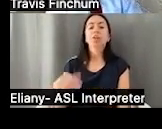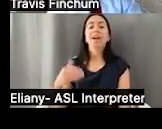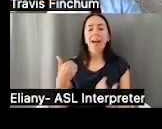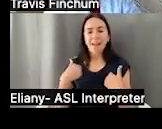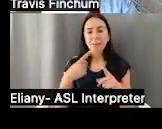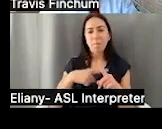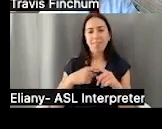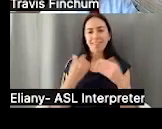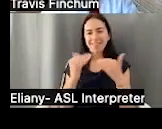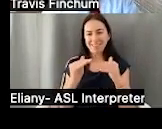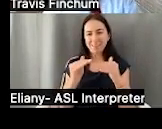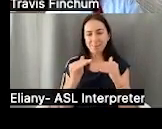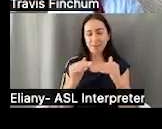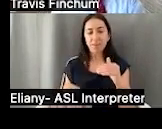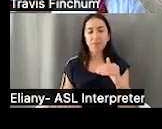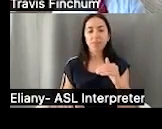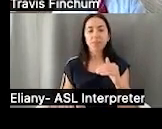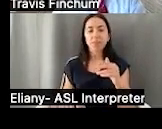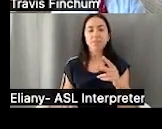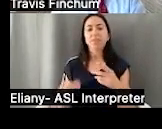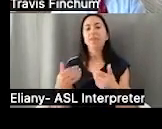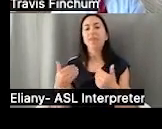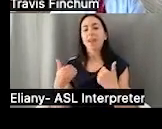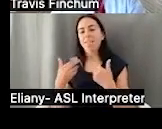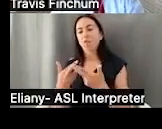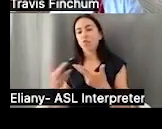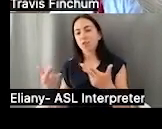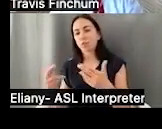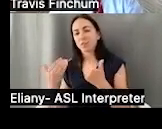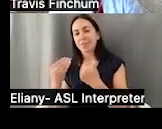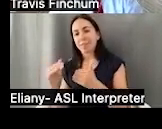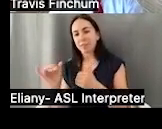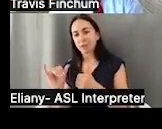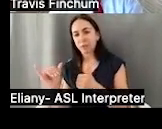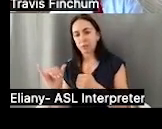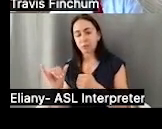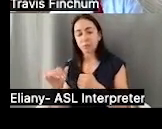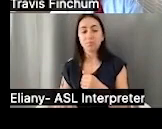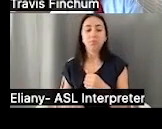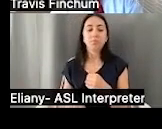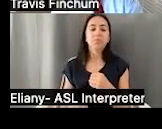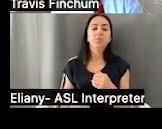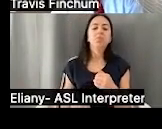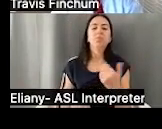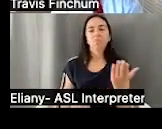tiene límite mensual y también ingreso y también tiene